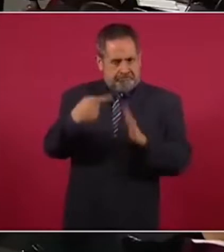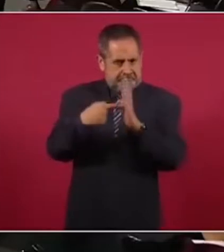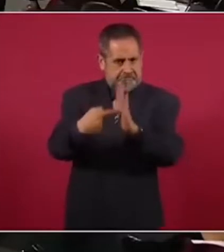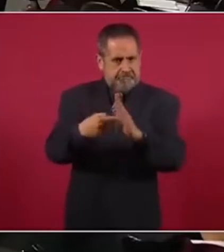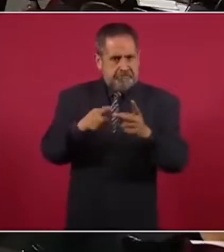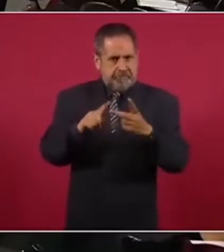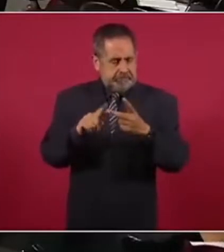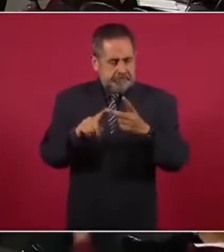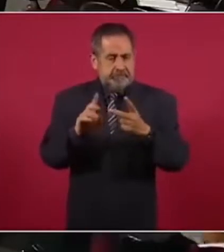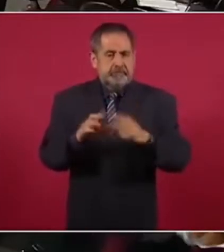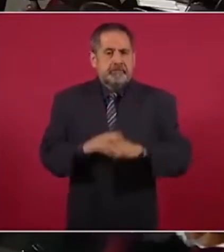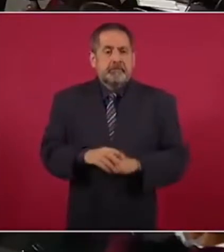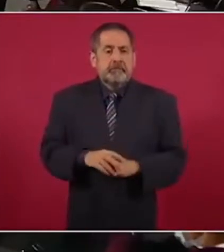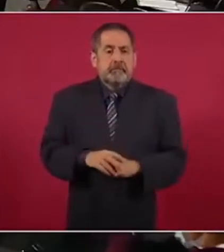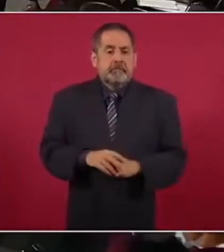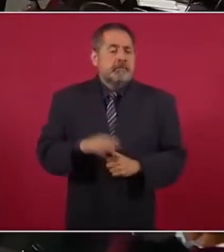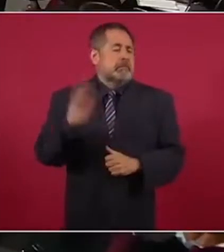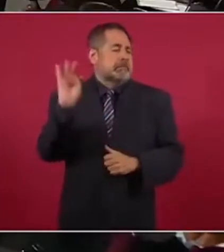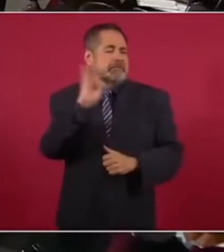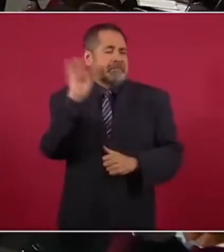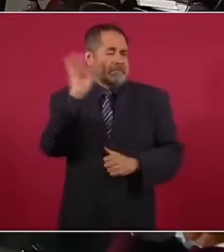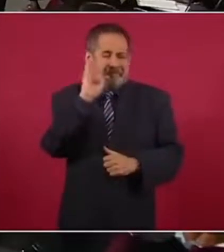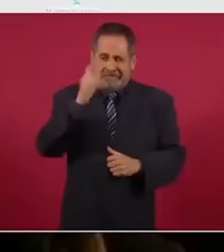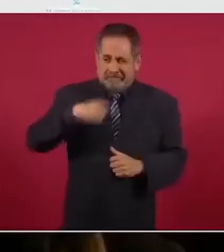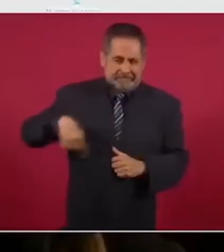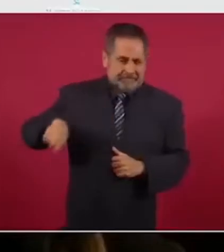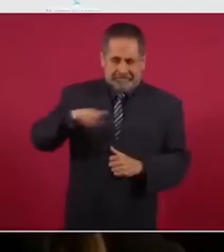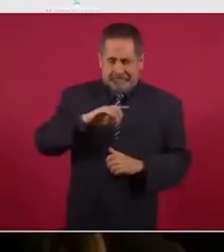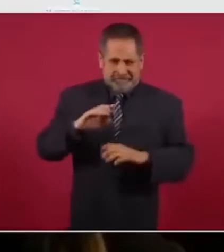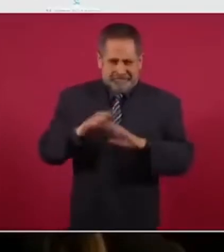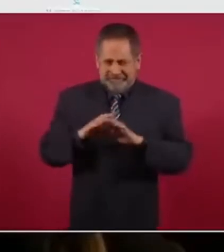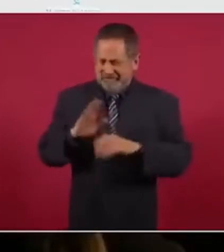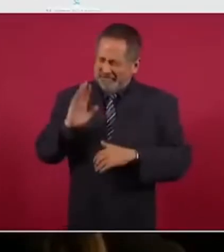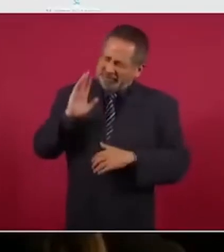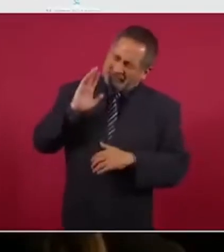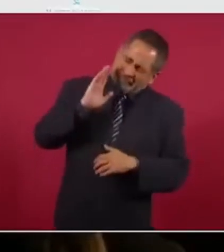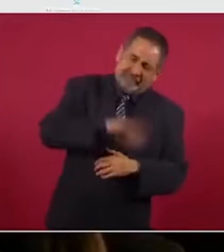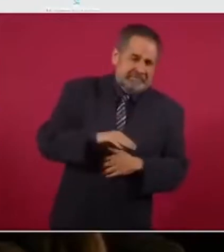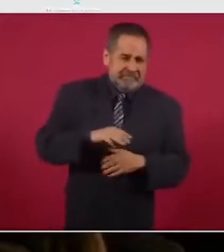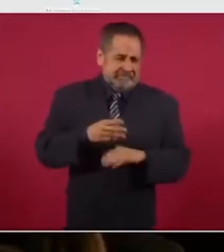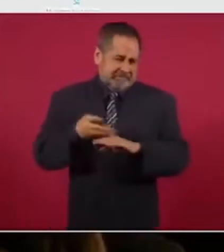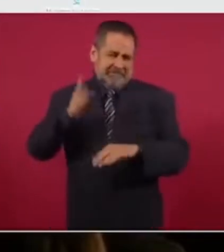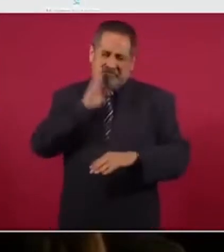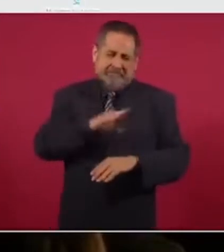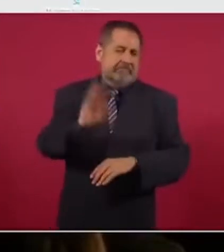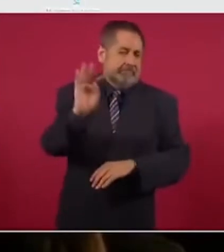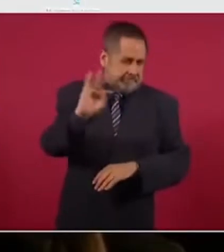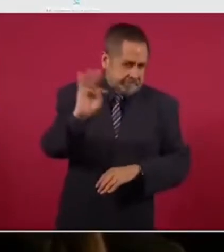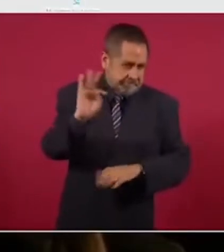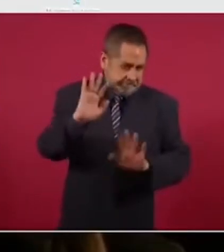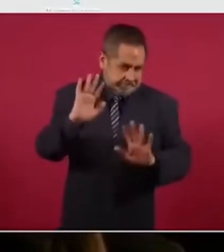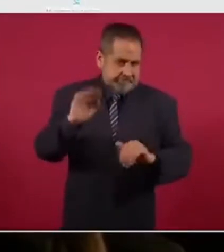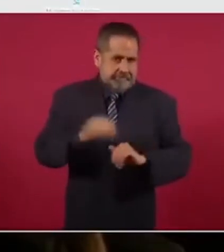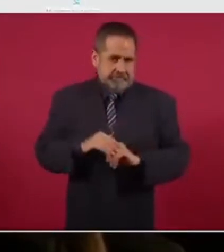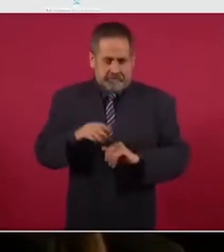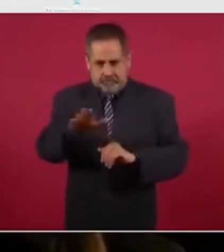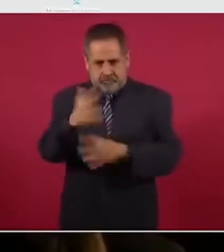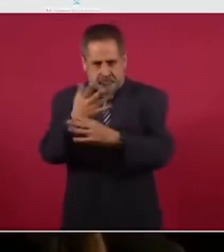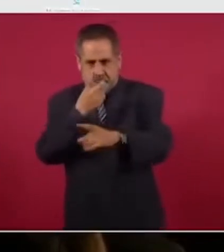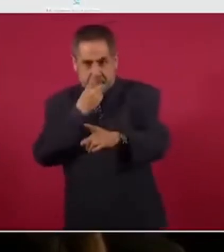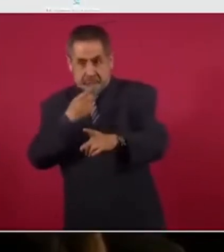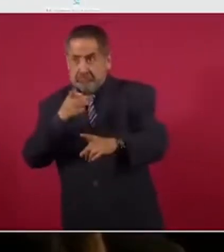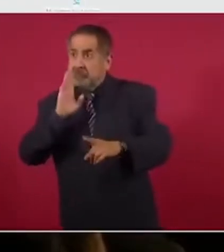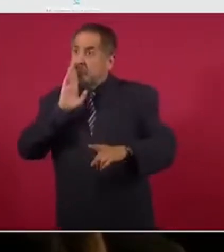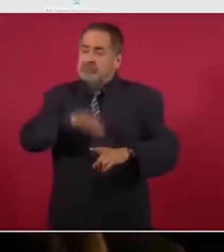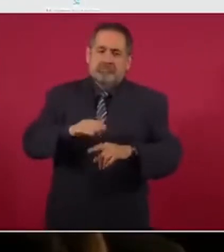Por si las cosas estuviesen muy mal, como tú lo estás